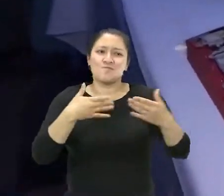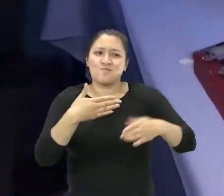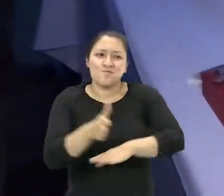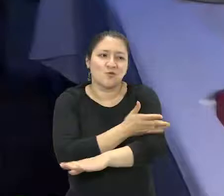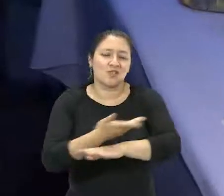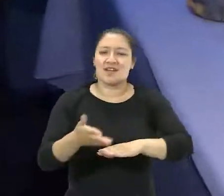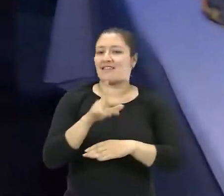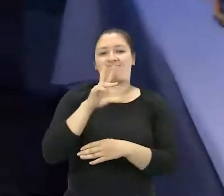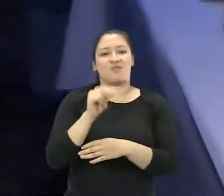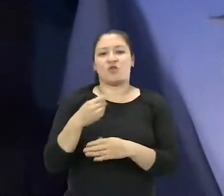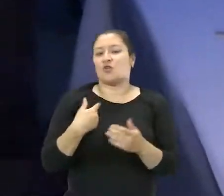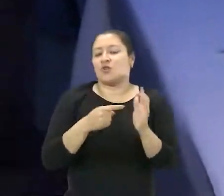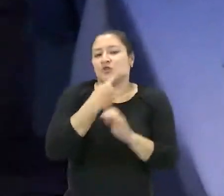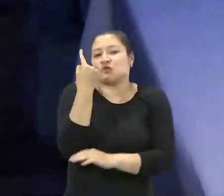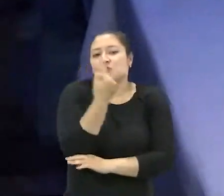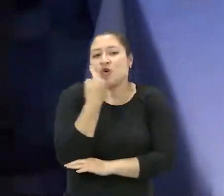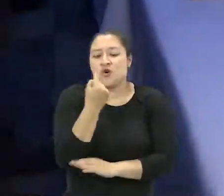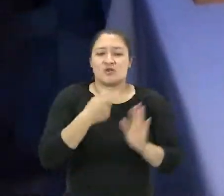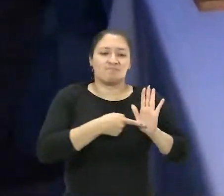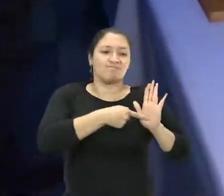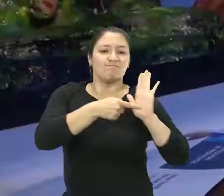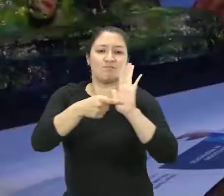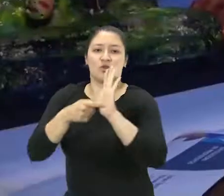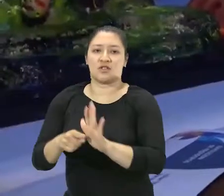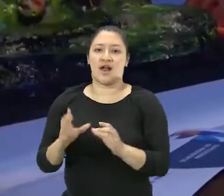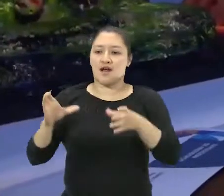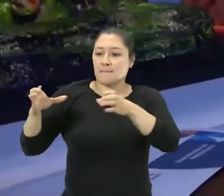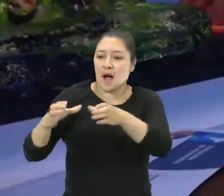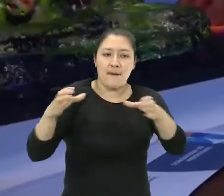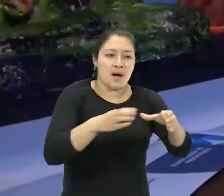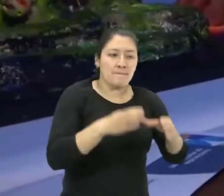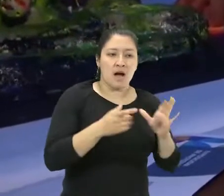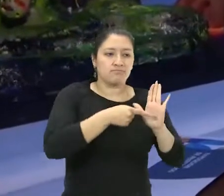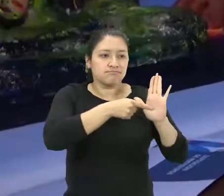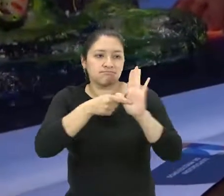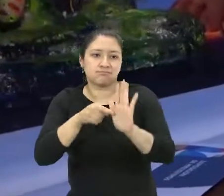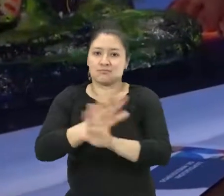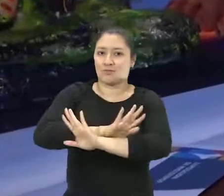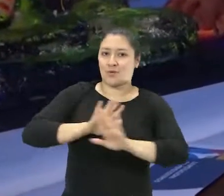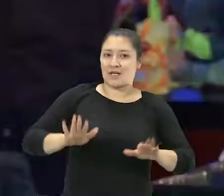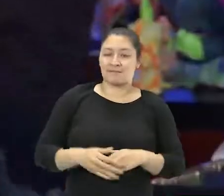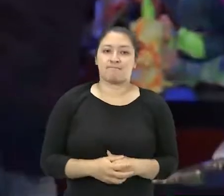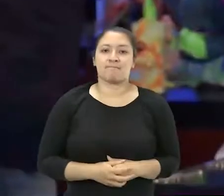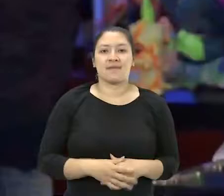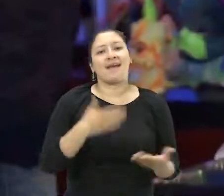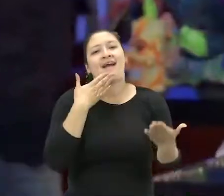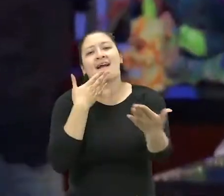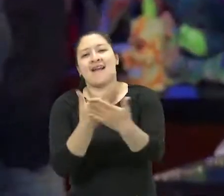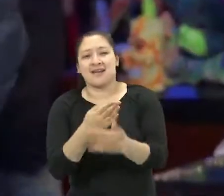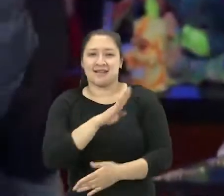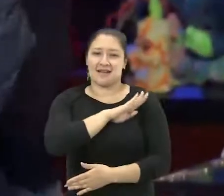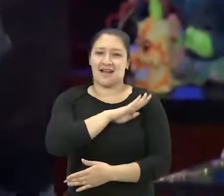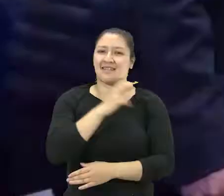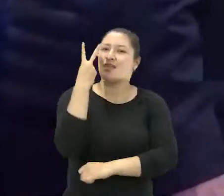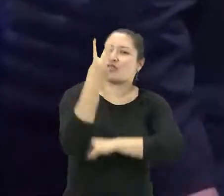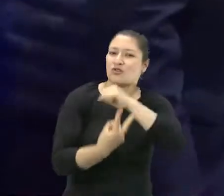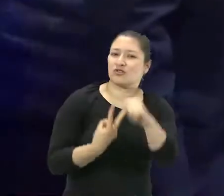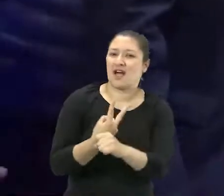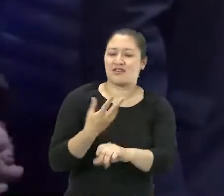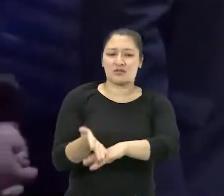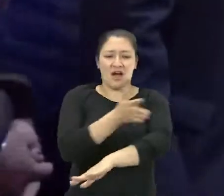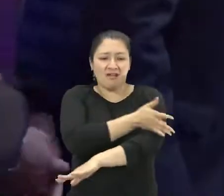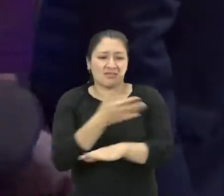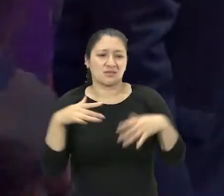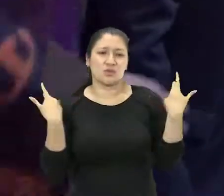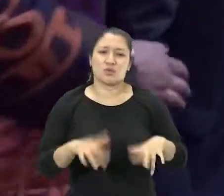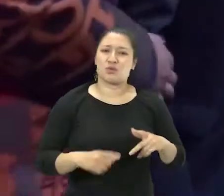en homenaje a la tierra con música y con danza y obviamente pues un homenaje al carnaval mismo señor alcalde gracias por darle esta apuesta a los artistas